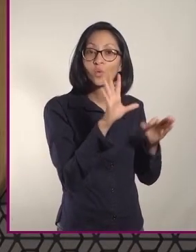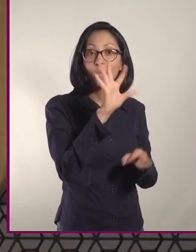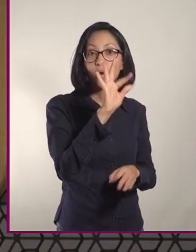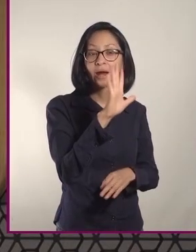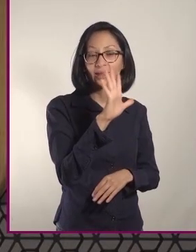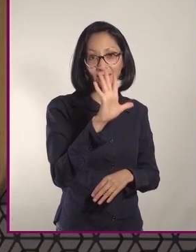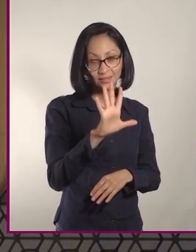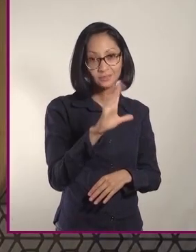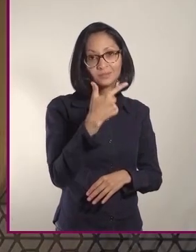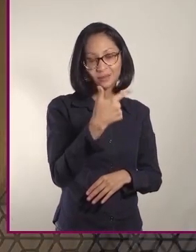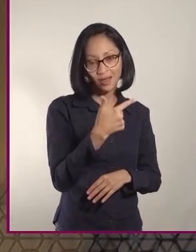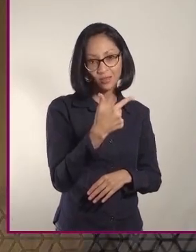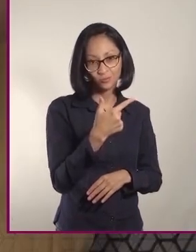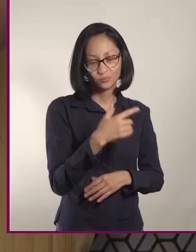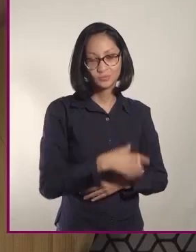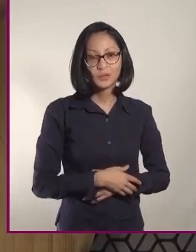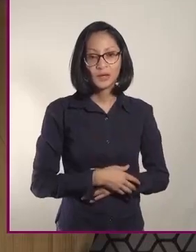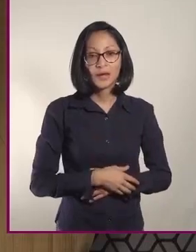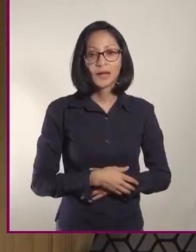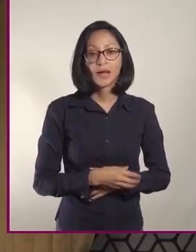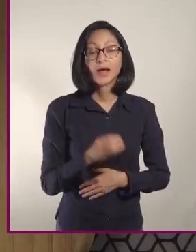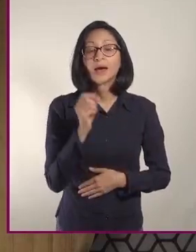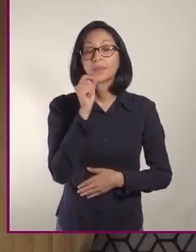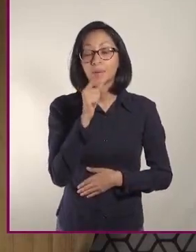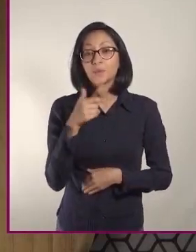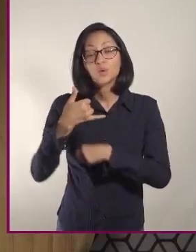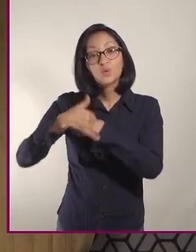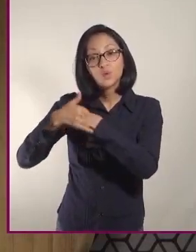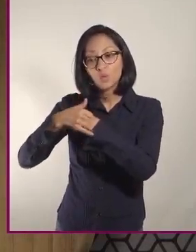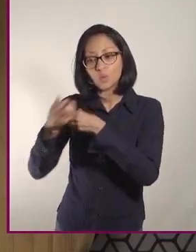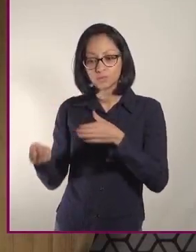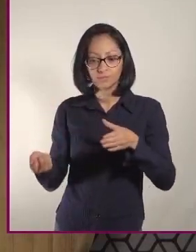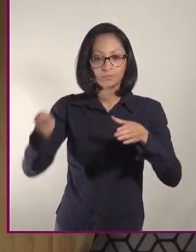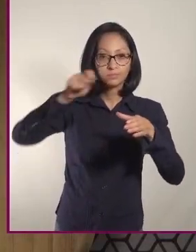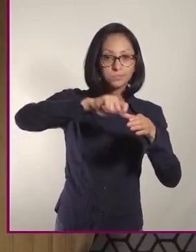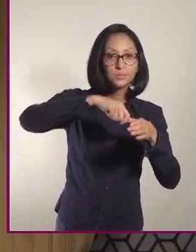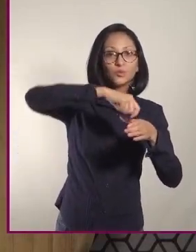centígrados Agrega el yogurt y mezcla